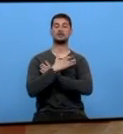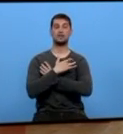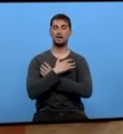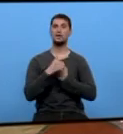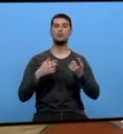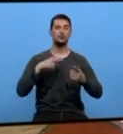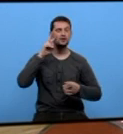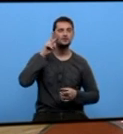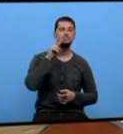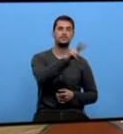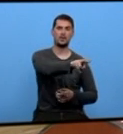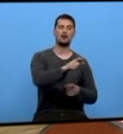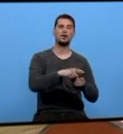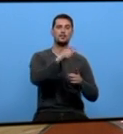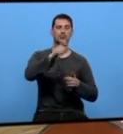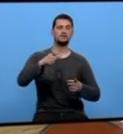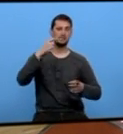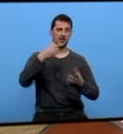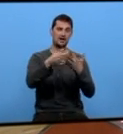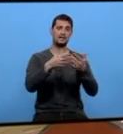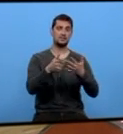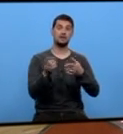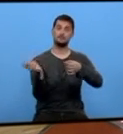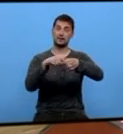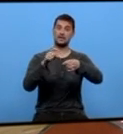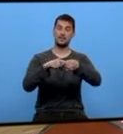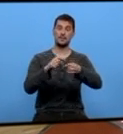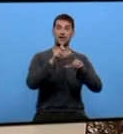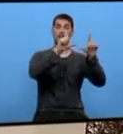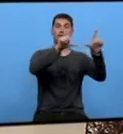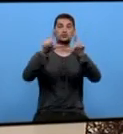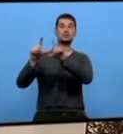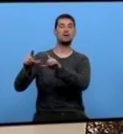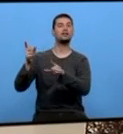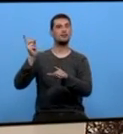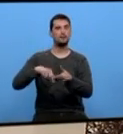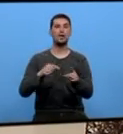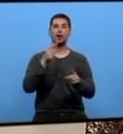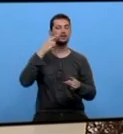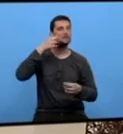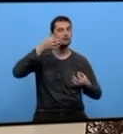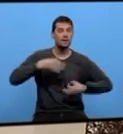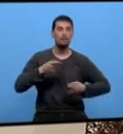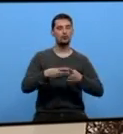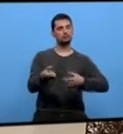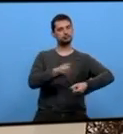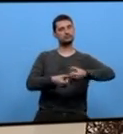traballo e admirar as peces feitas polas artesans que participan na mostra didáctica Palillando no Camiño